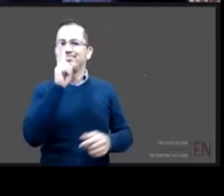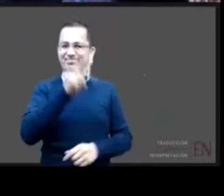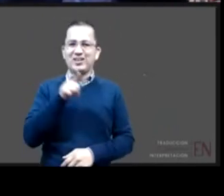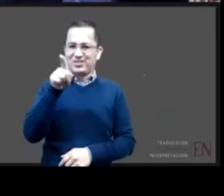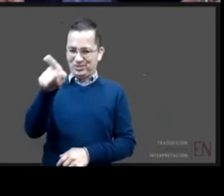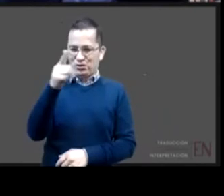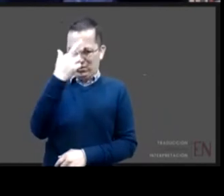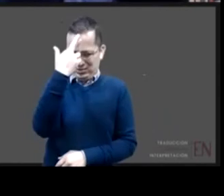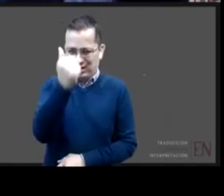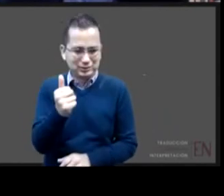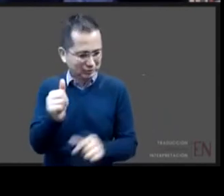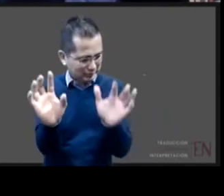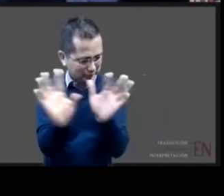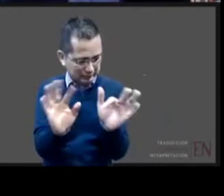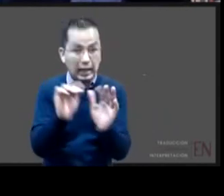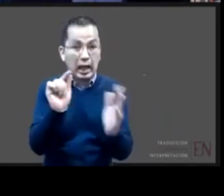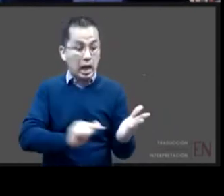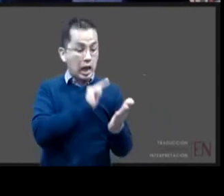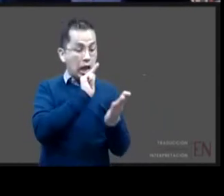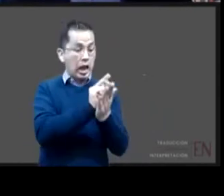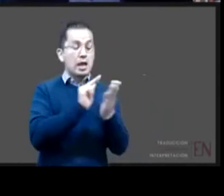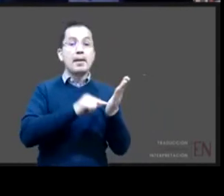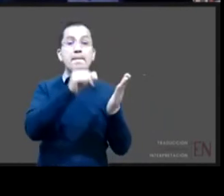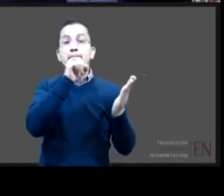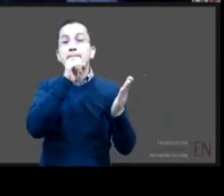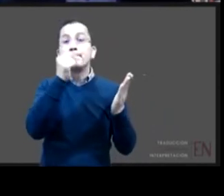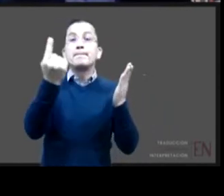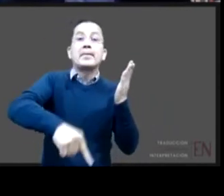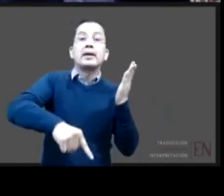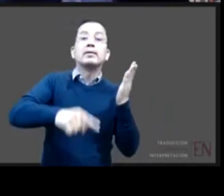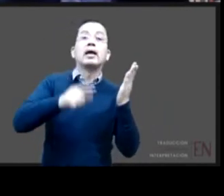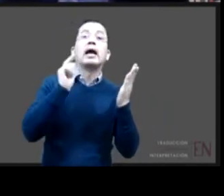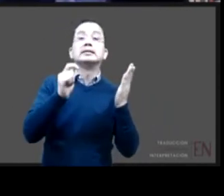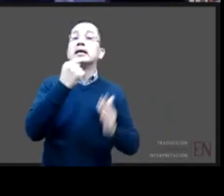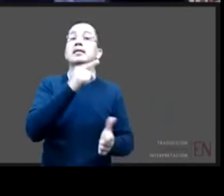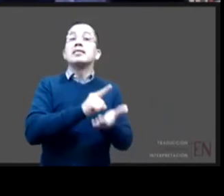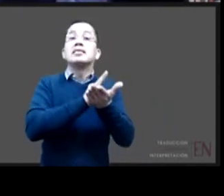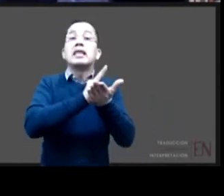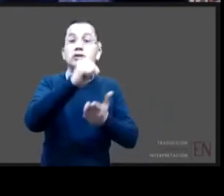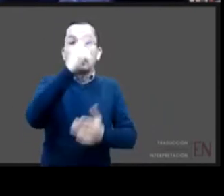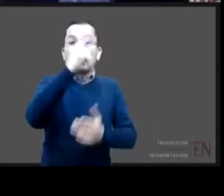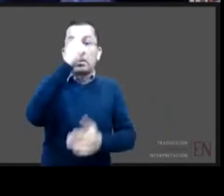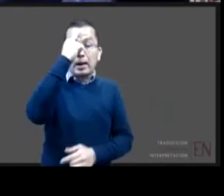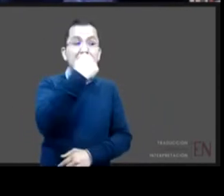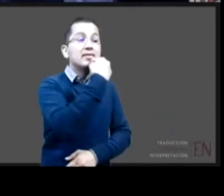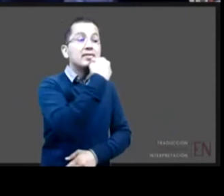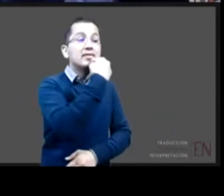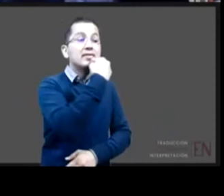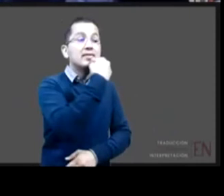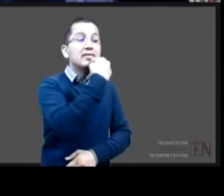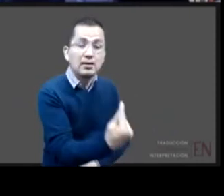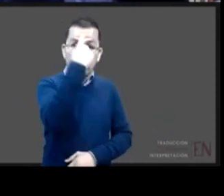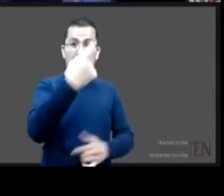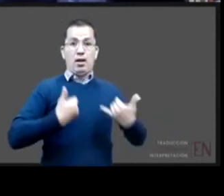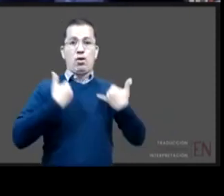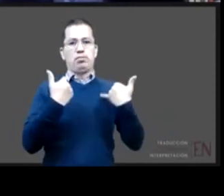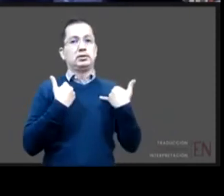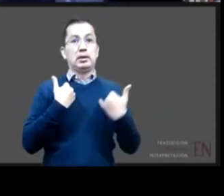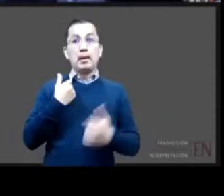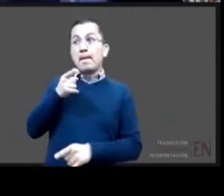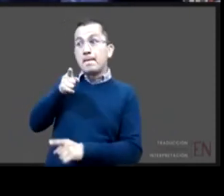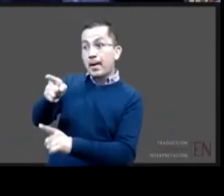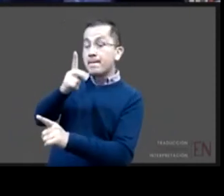específica en ello el derecho es de los niños y de las niñas de los adolescentes los padres no tenemos derechos